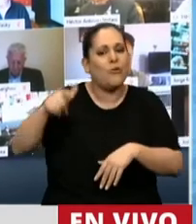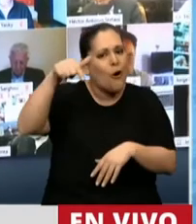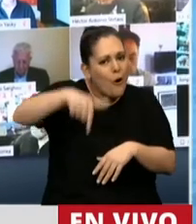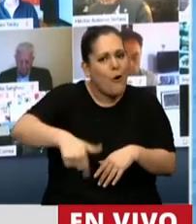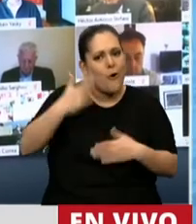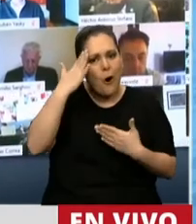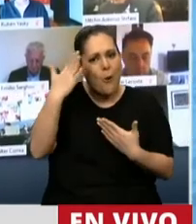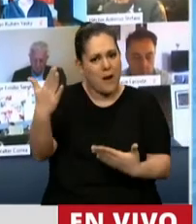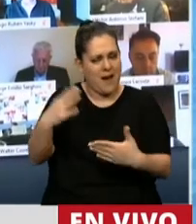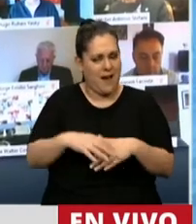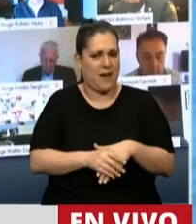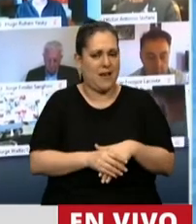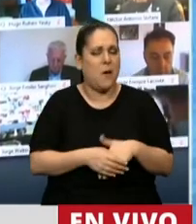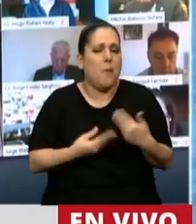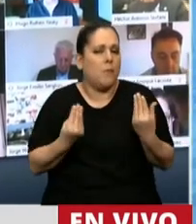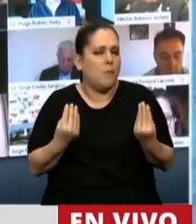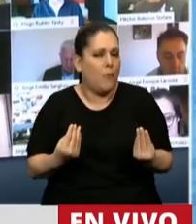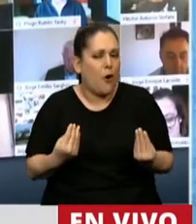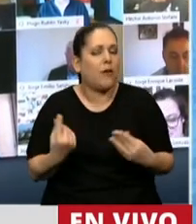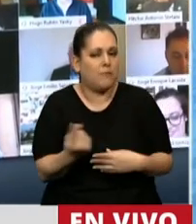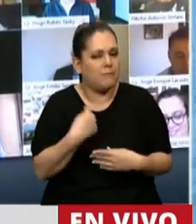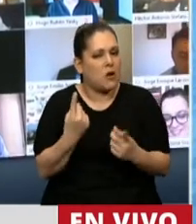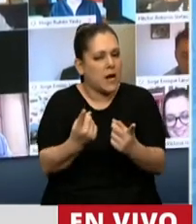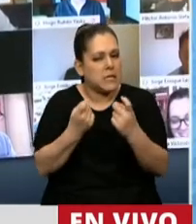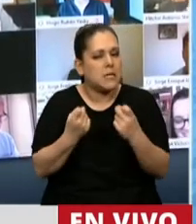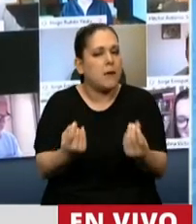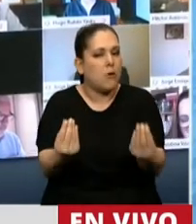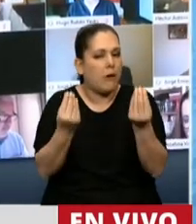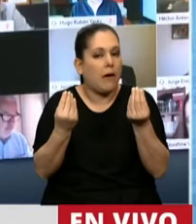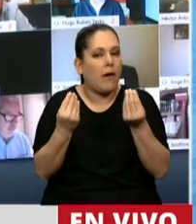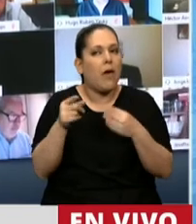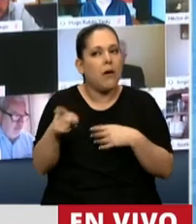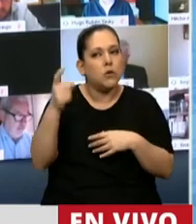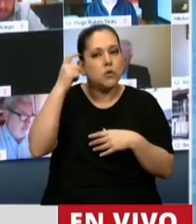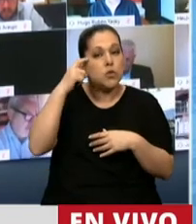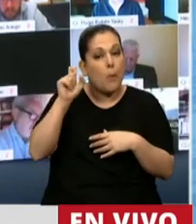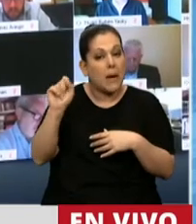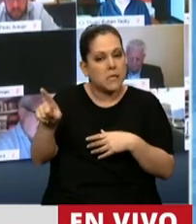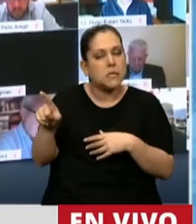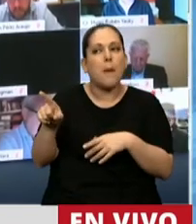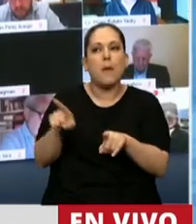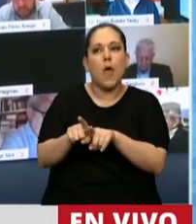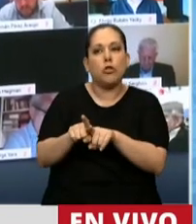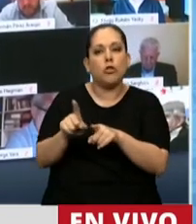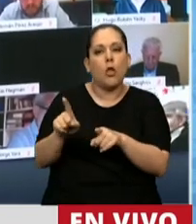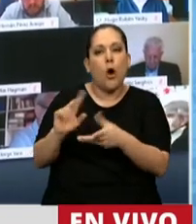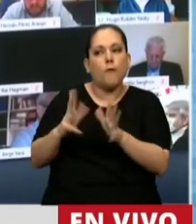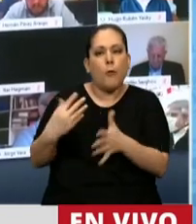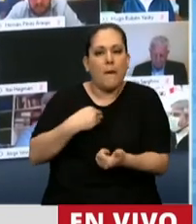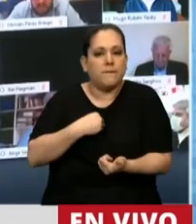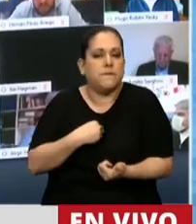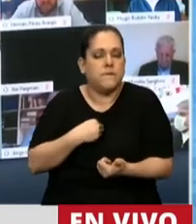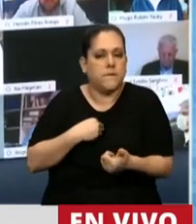homenaje porque necesitamos que sus pensamientos, que su vocación de